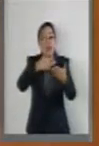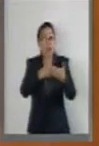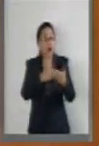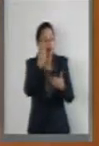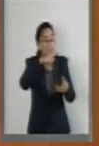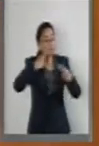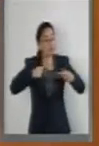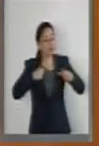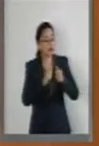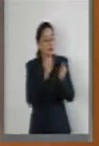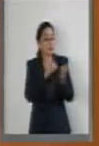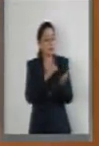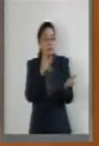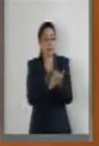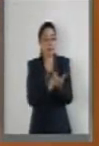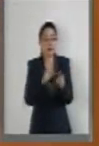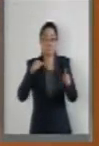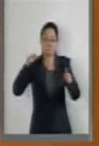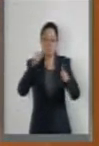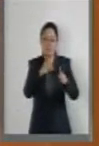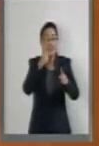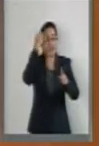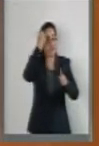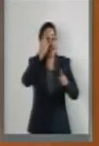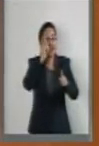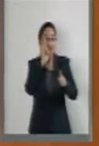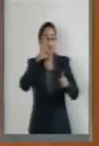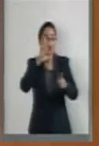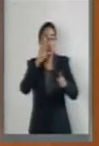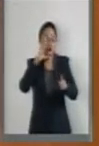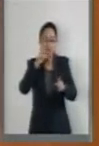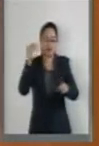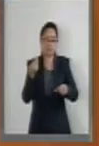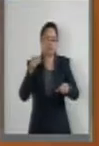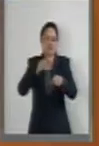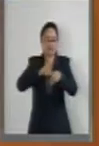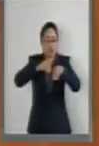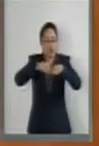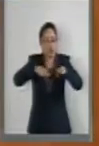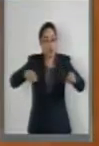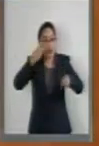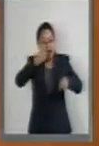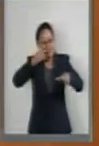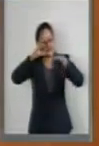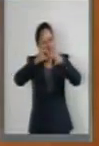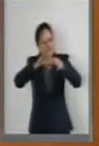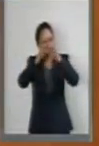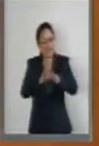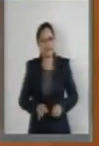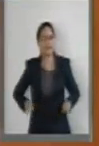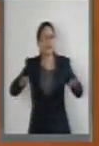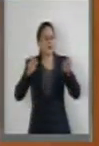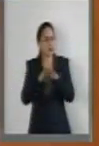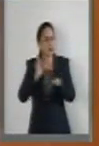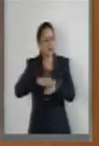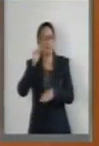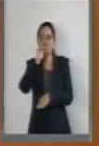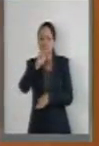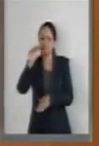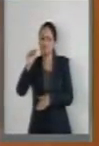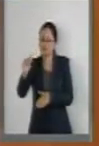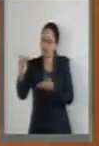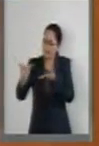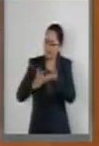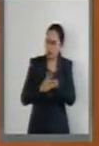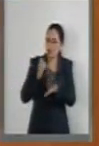propios jueces han dictaminado en favor de la protección y garantía de sus derechos, me siento profundamente orgullosa.